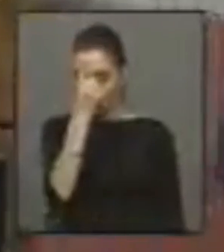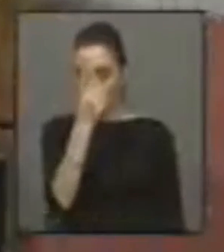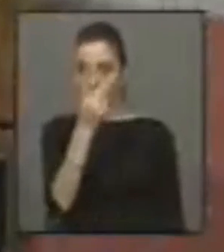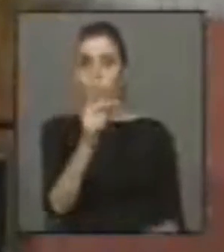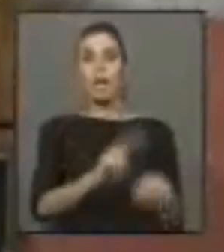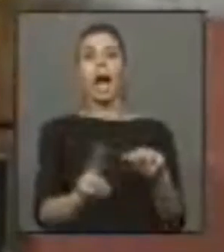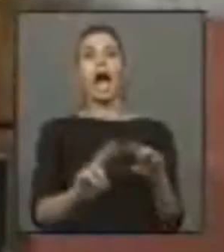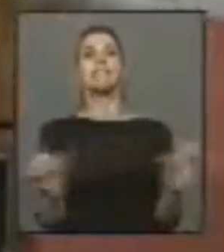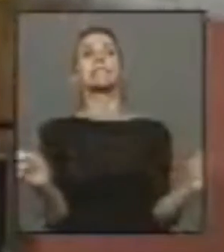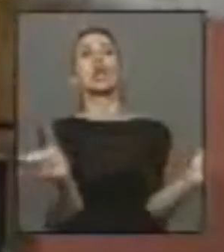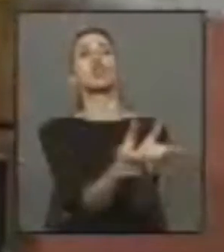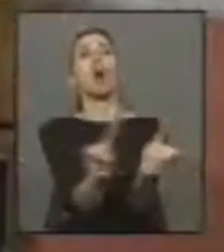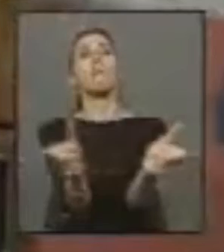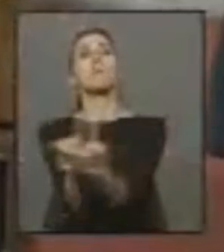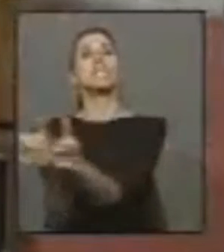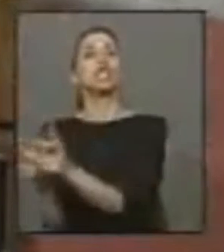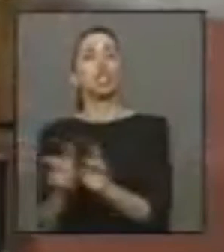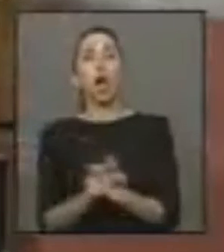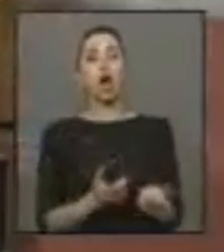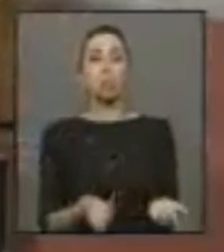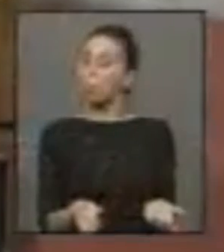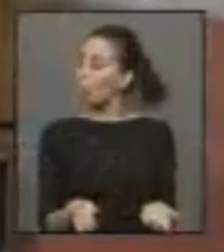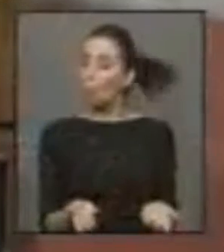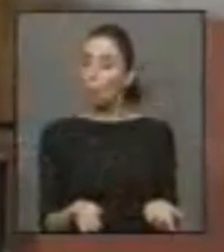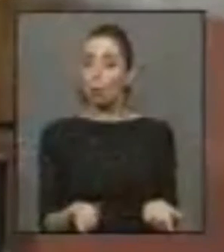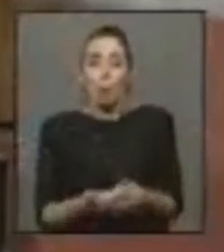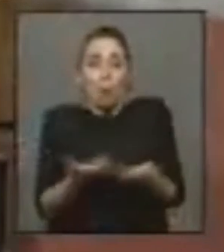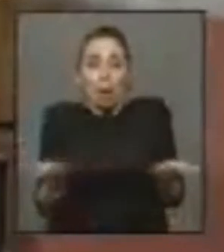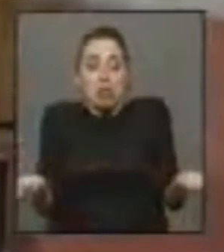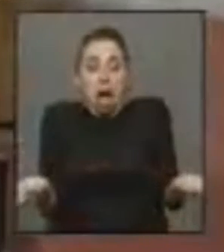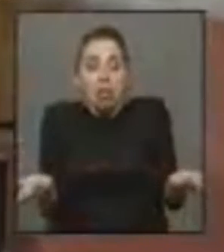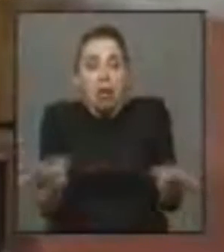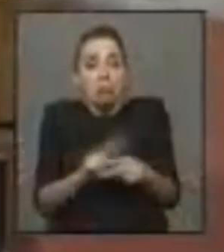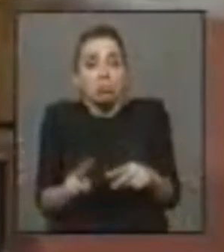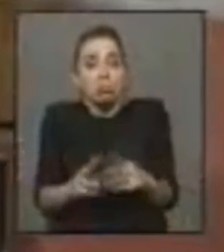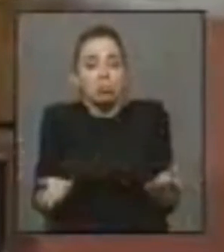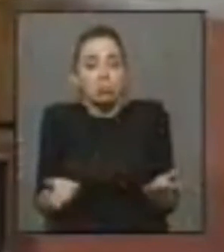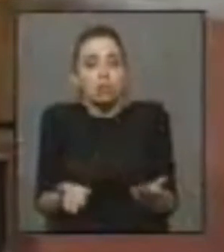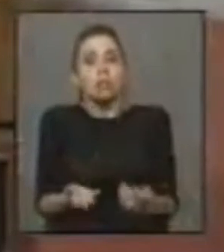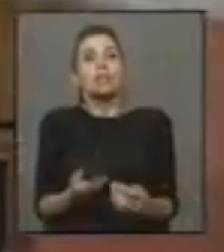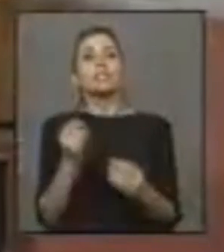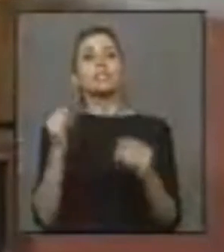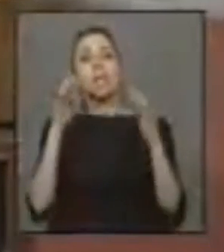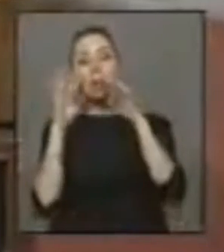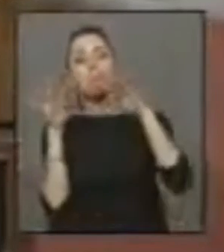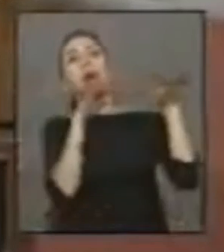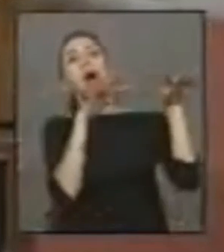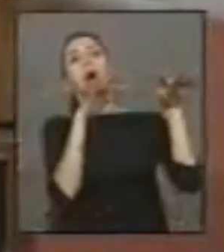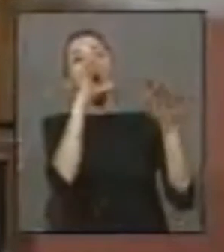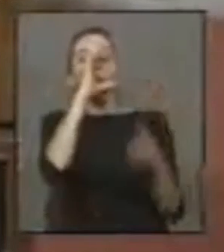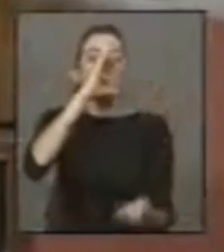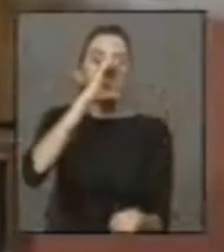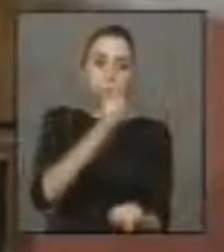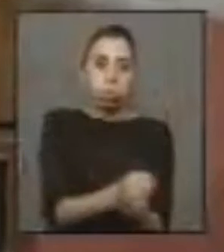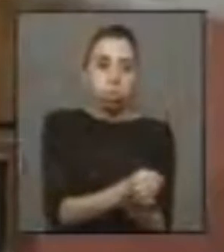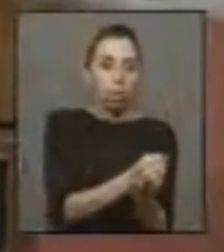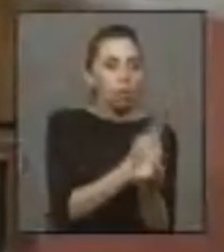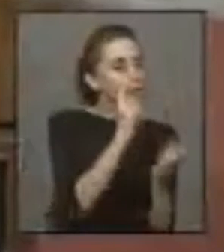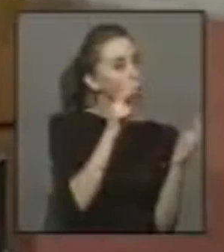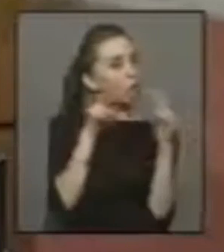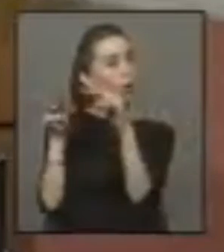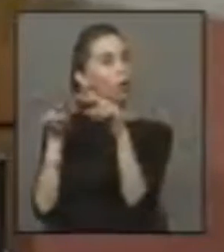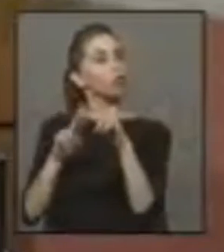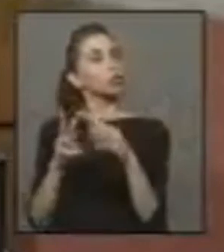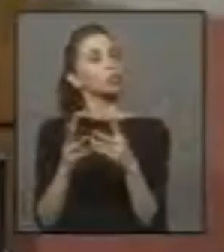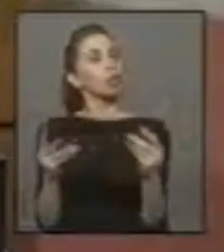armar comisiones que al final no se materializan en nada, pero que sí embolidan muy bien la perdiz para distraer el ojo de la